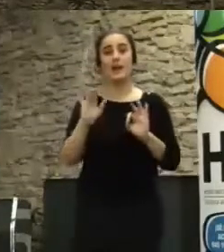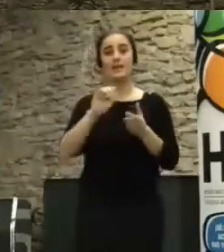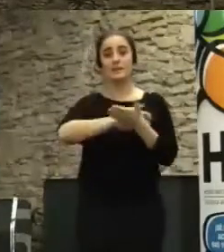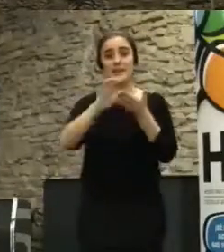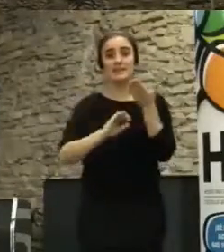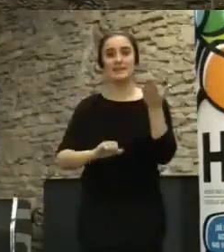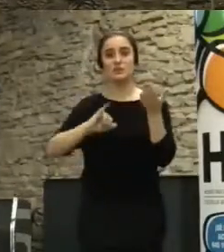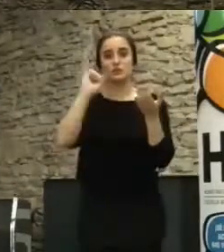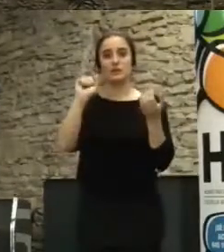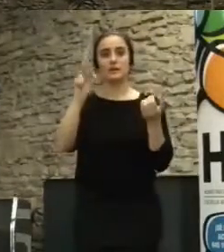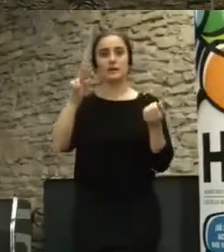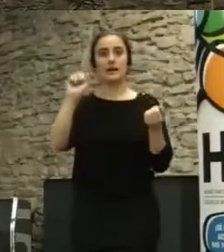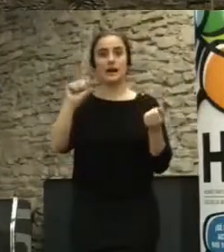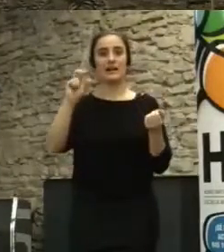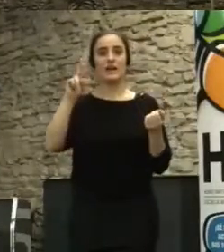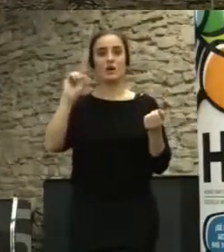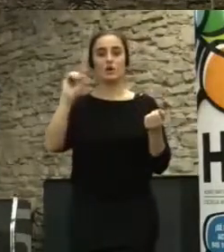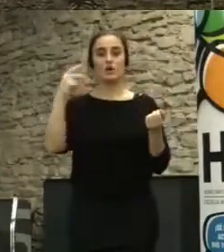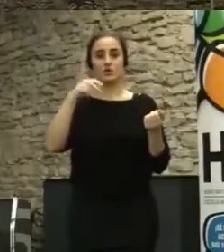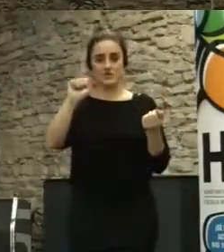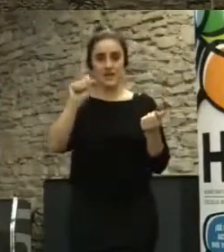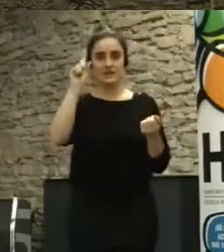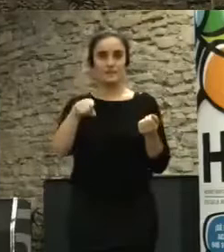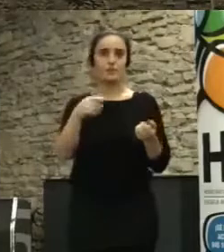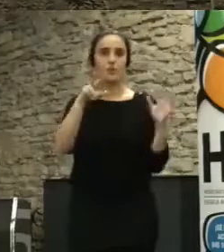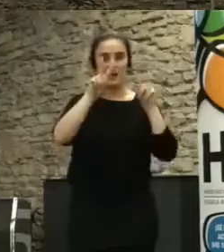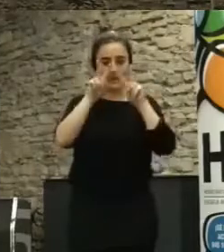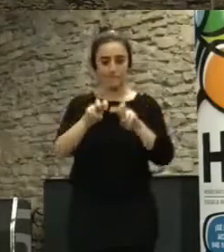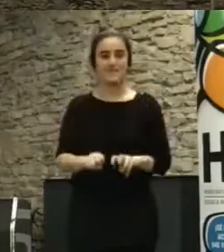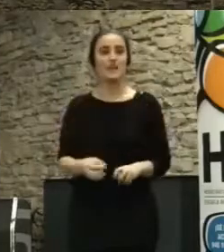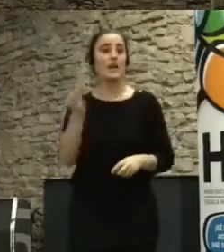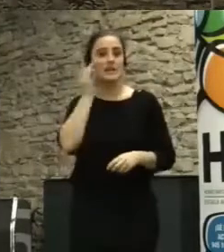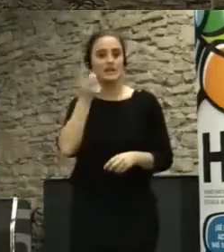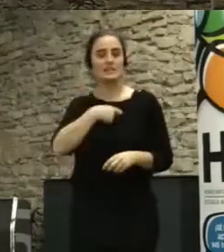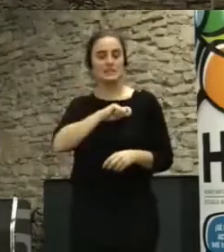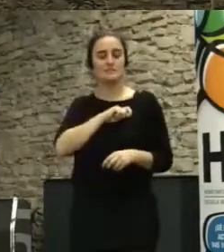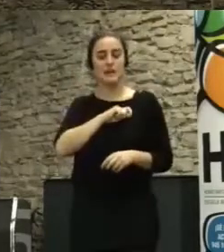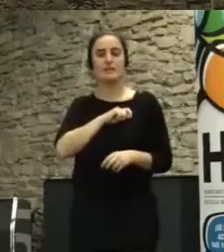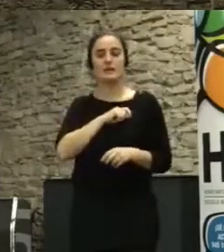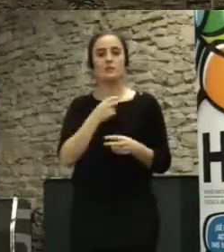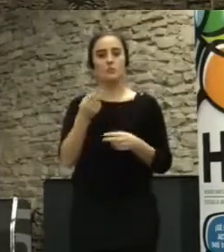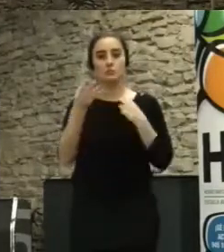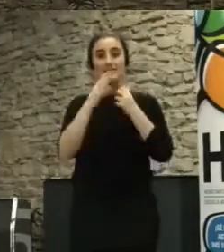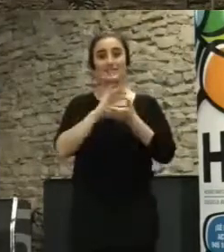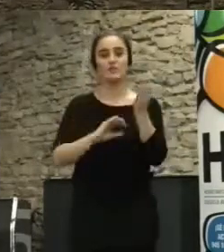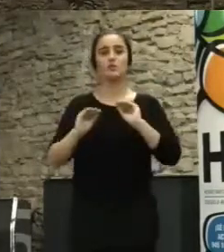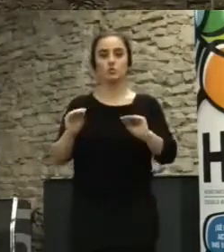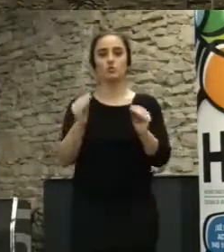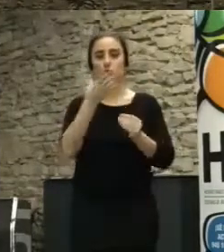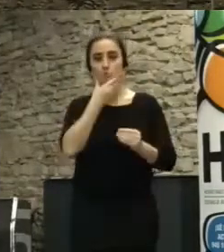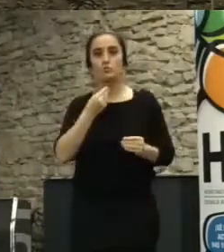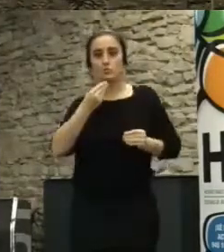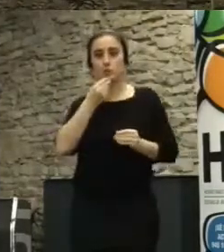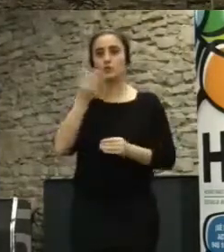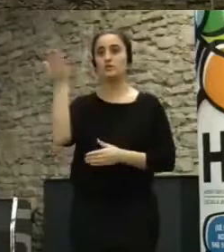Rocha, que es una de las investigadoras de la institución más importante de España. Muy bonito. De cualquier manera, la institución lo dijo Foucault en